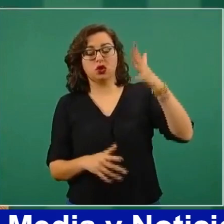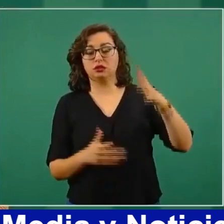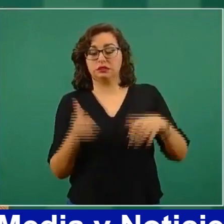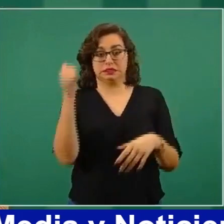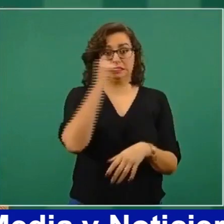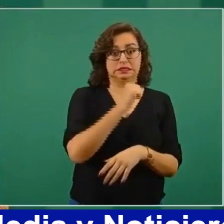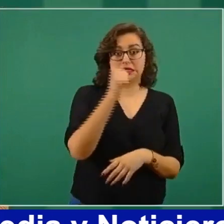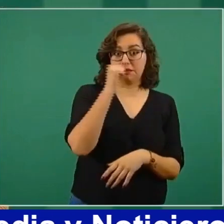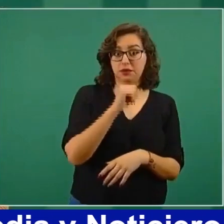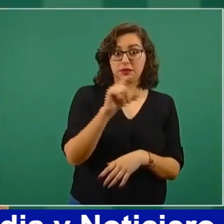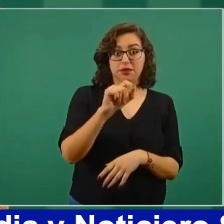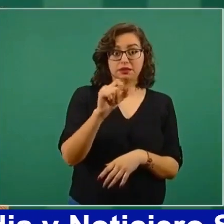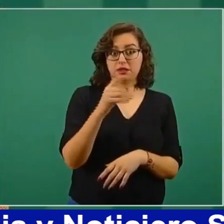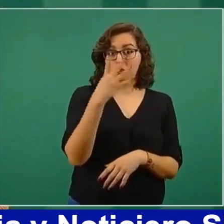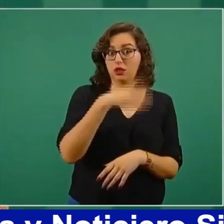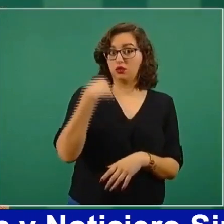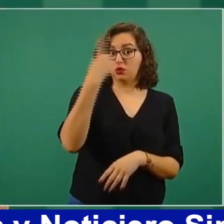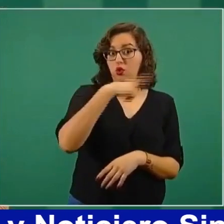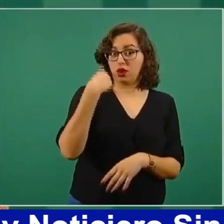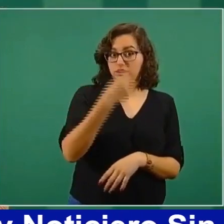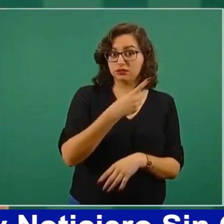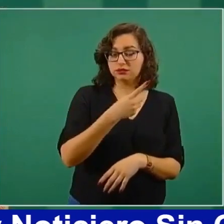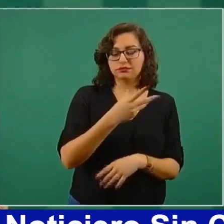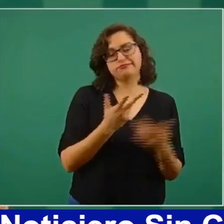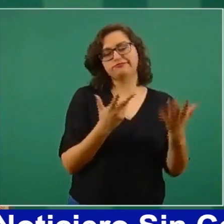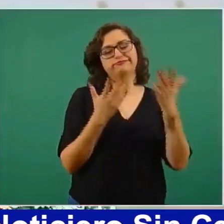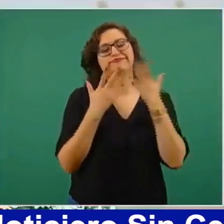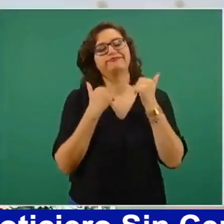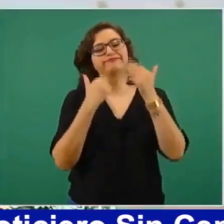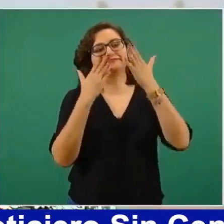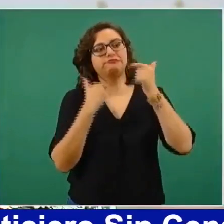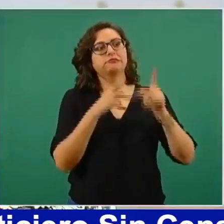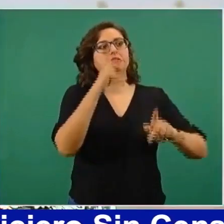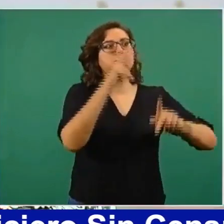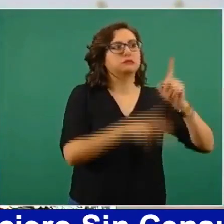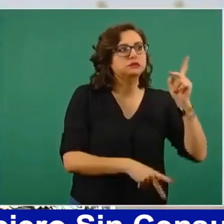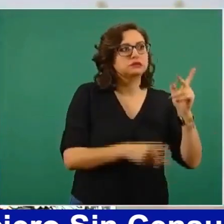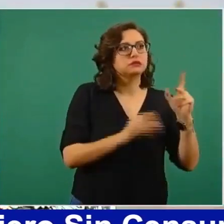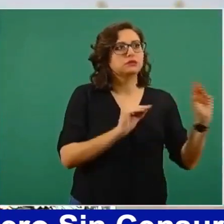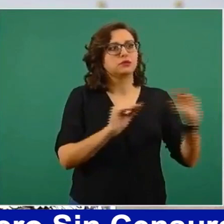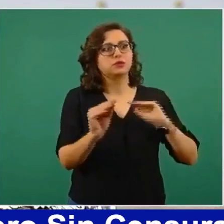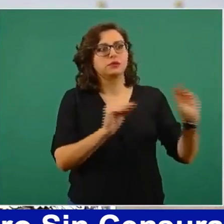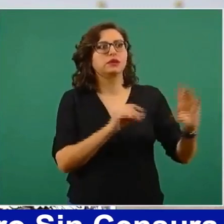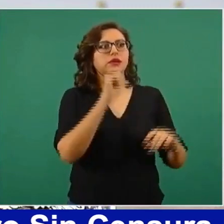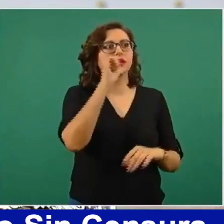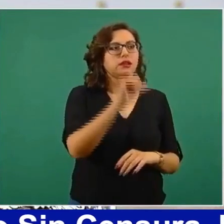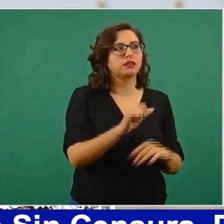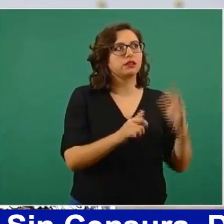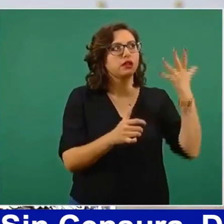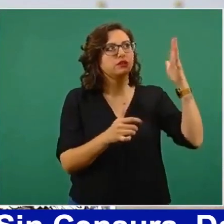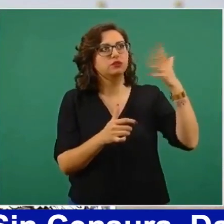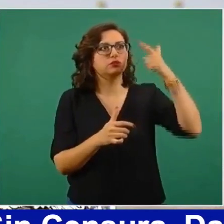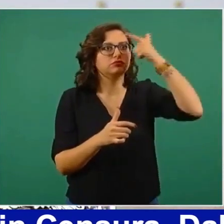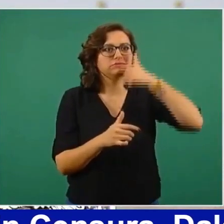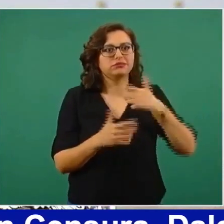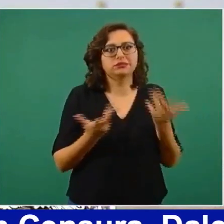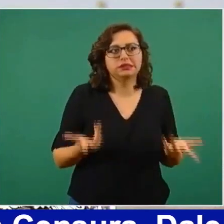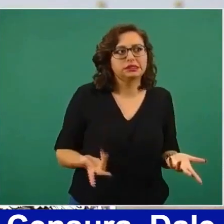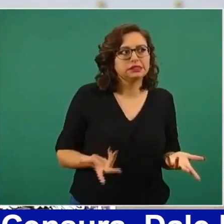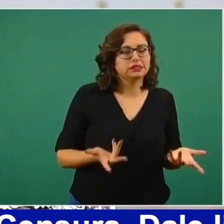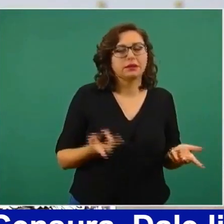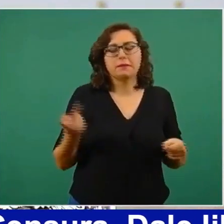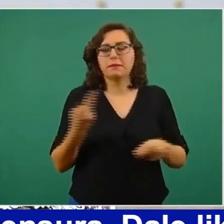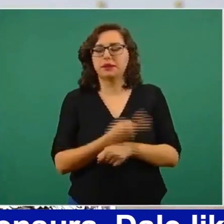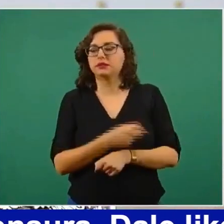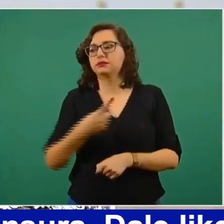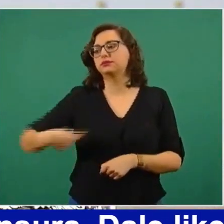es suficiente, porque no nos podemos meter mucho en la